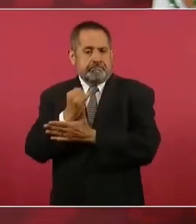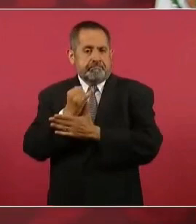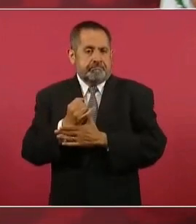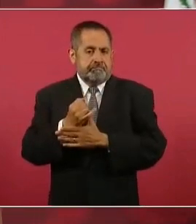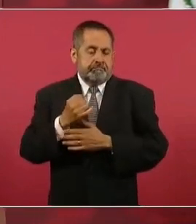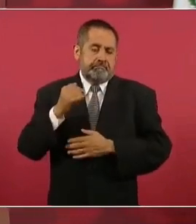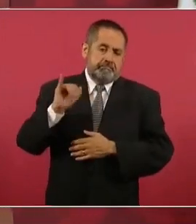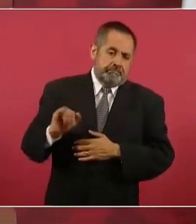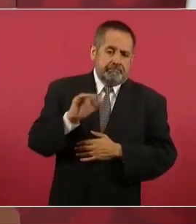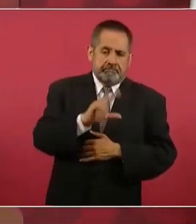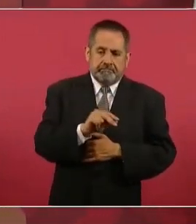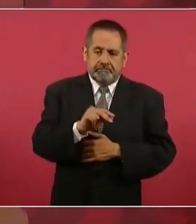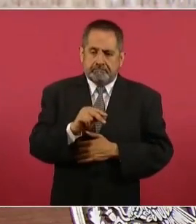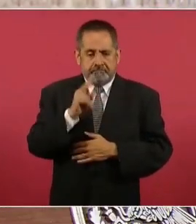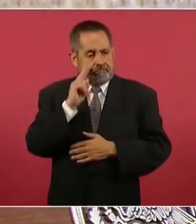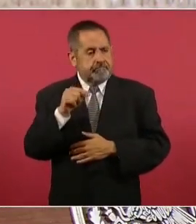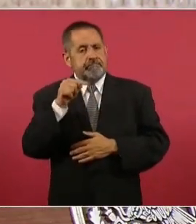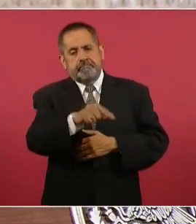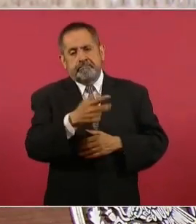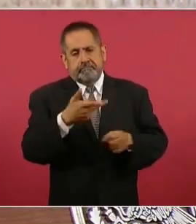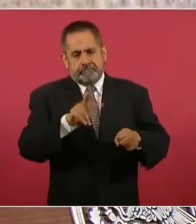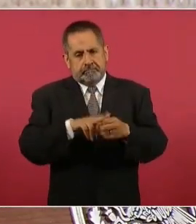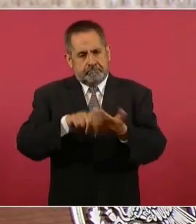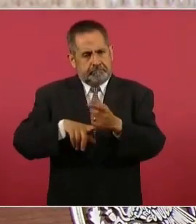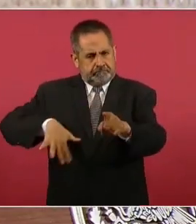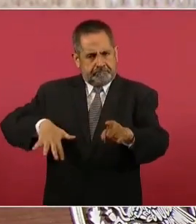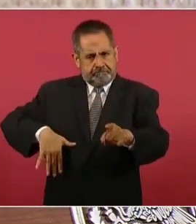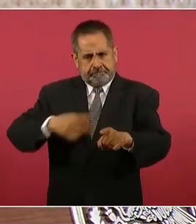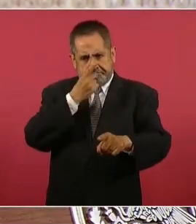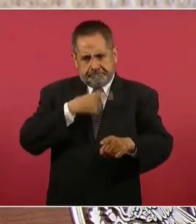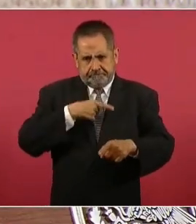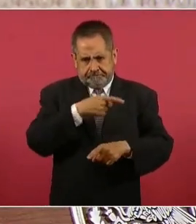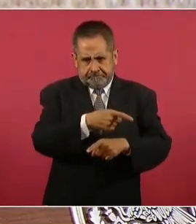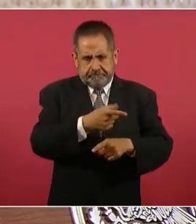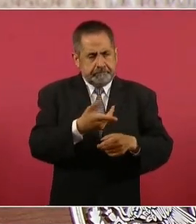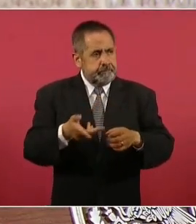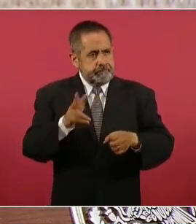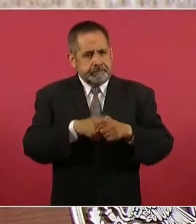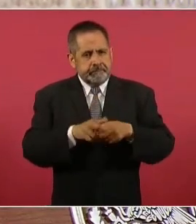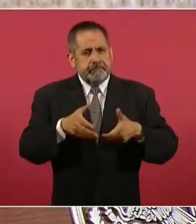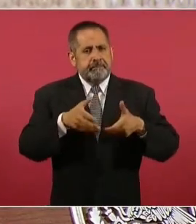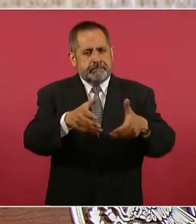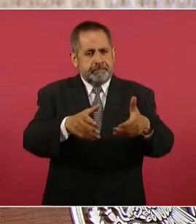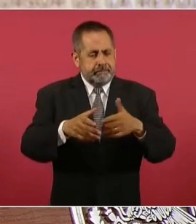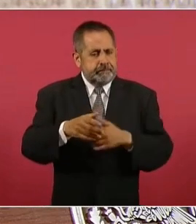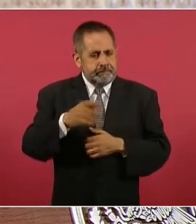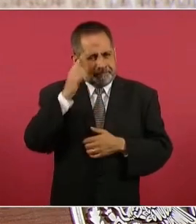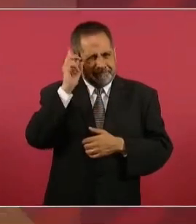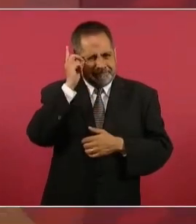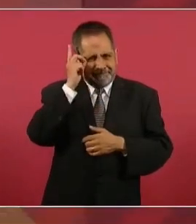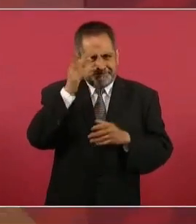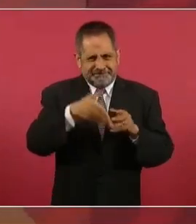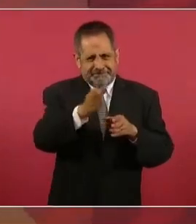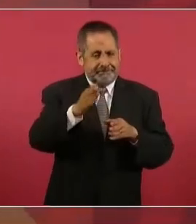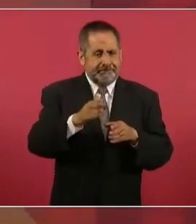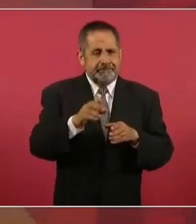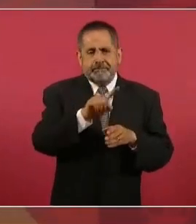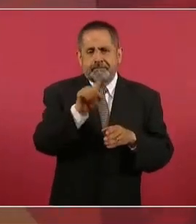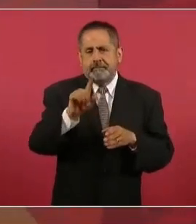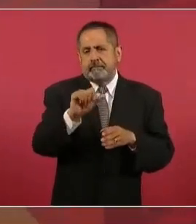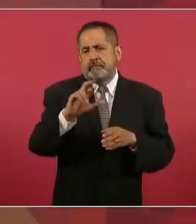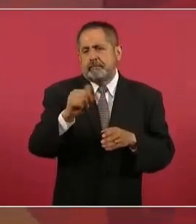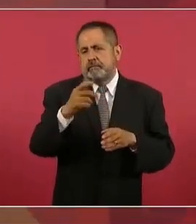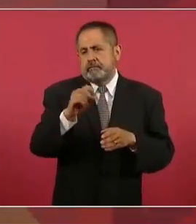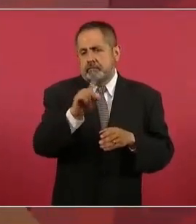sobre este hospital al que tú mencionas, se está buscando que